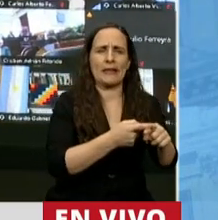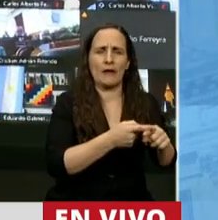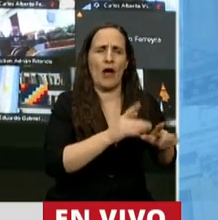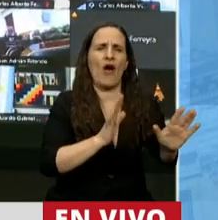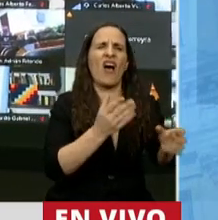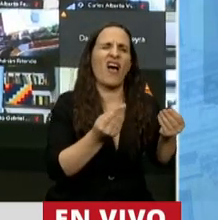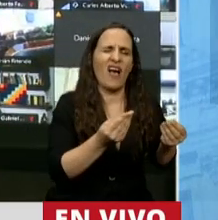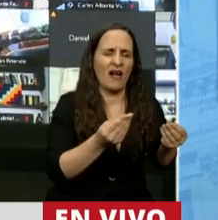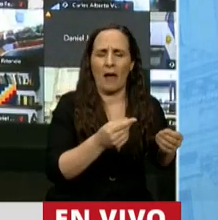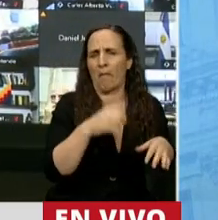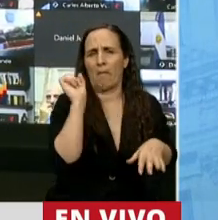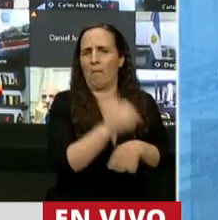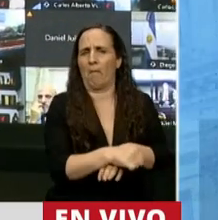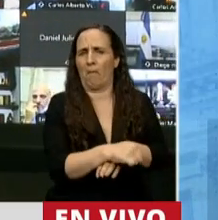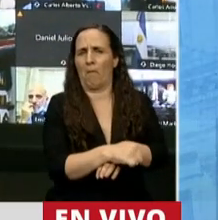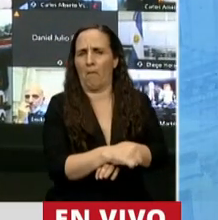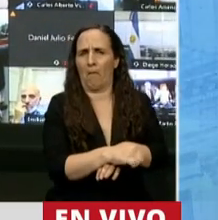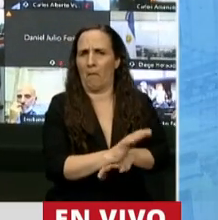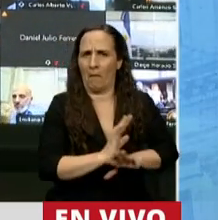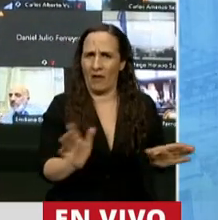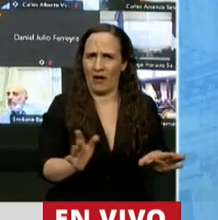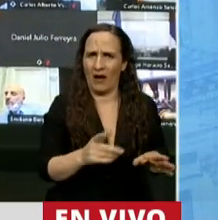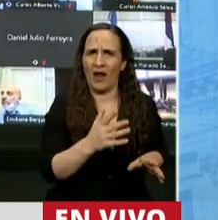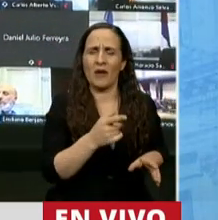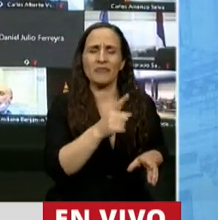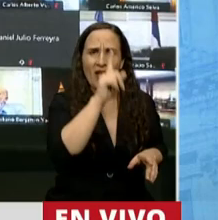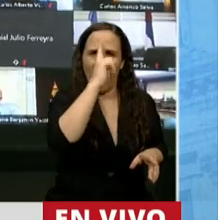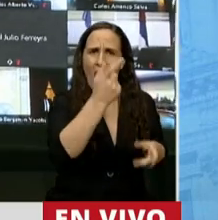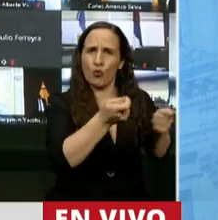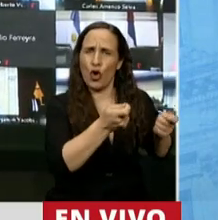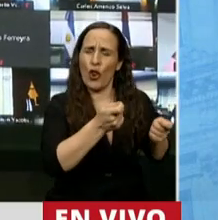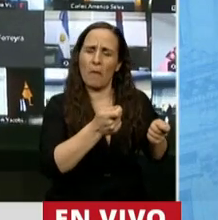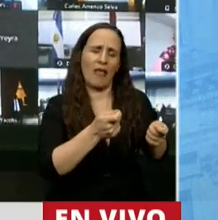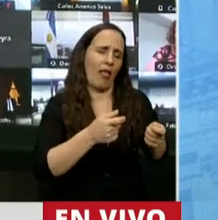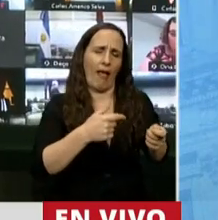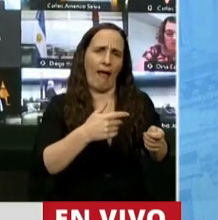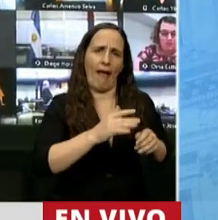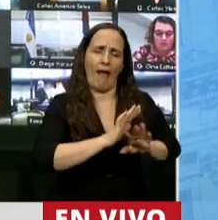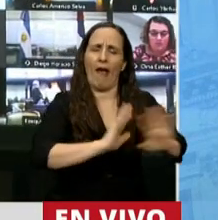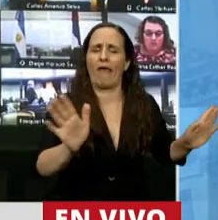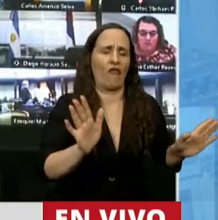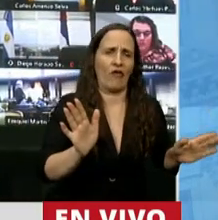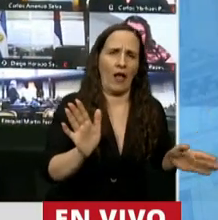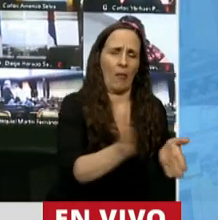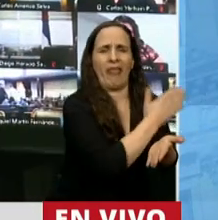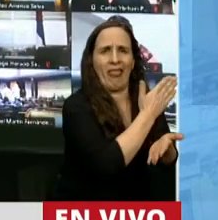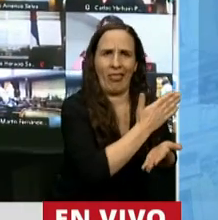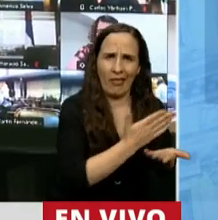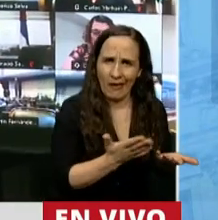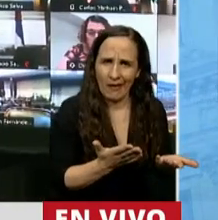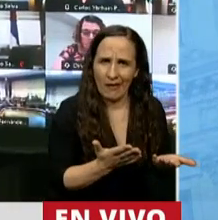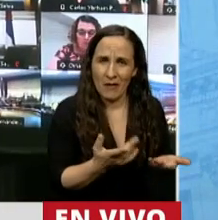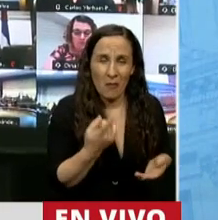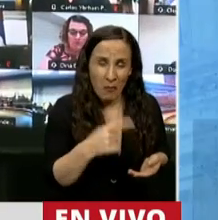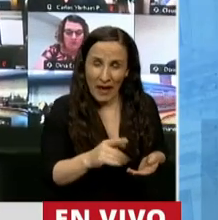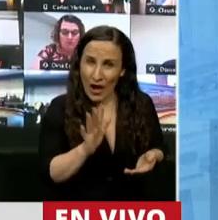representamos y avasallan nuestra autonomía. Pero básicamente les quiero decir que es una torpeza